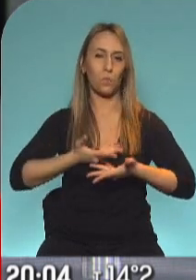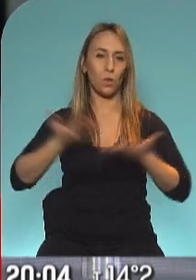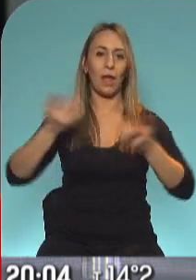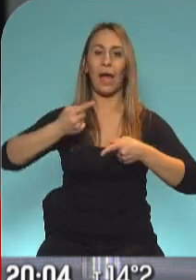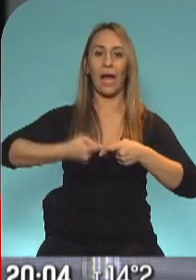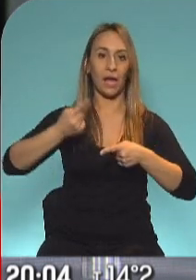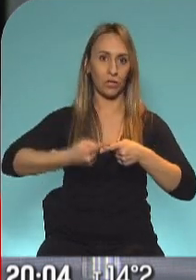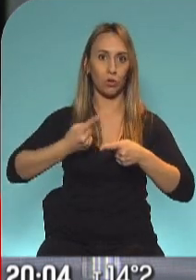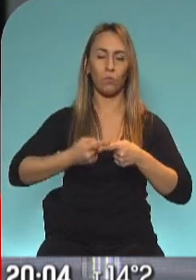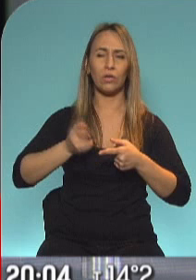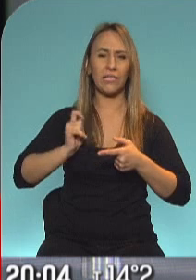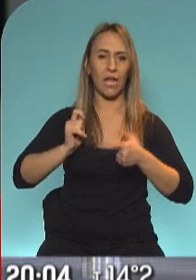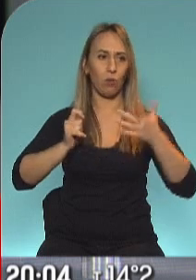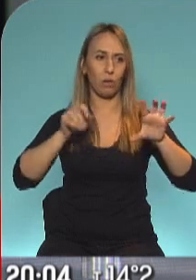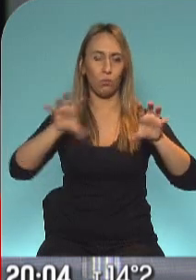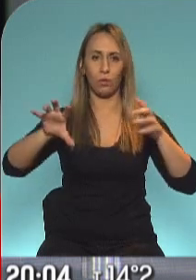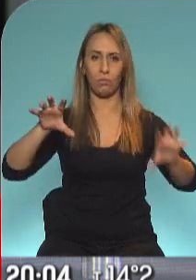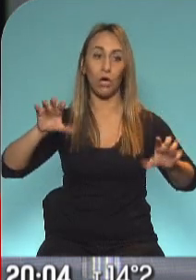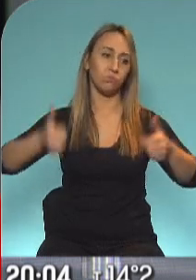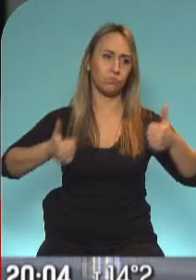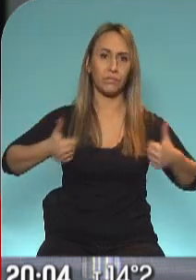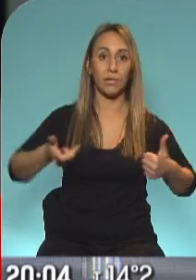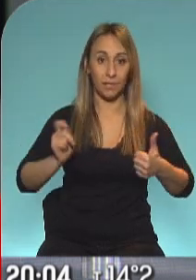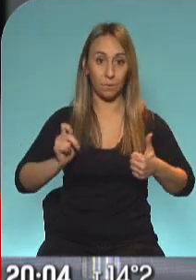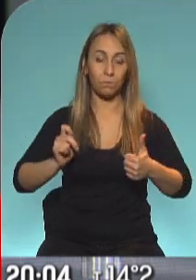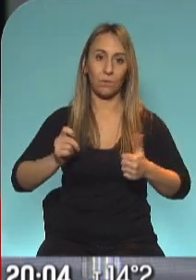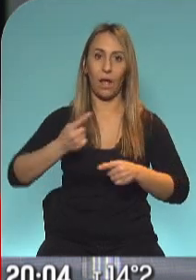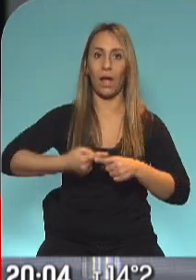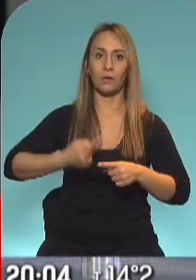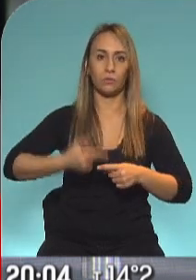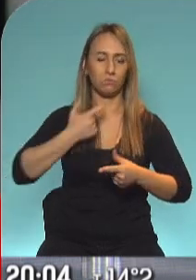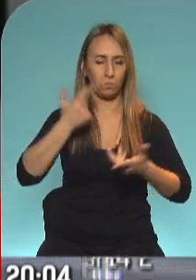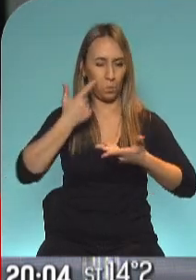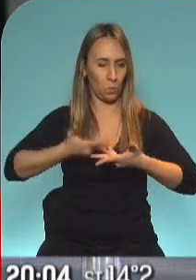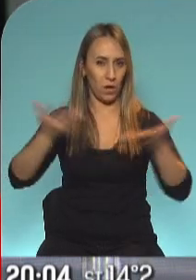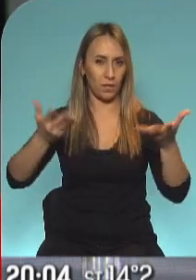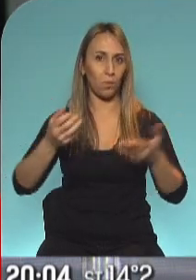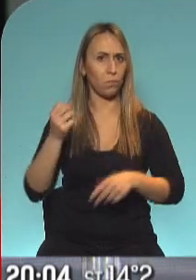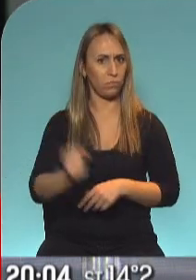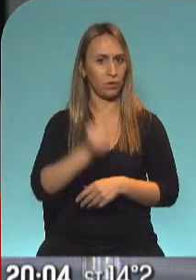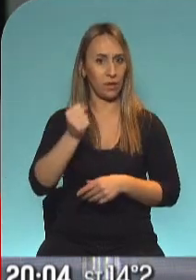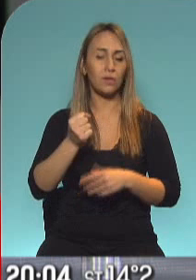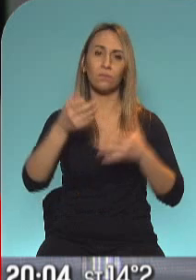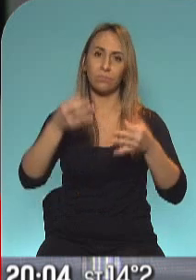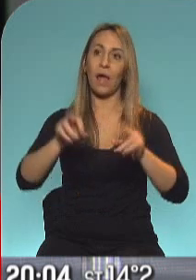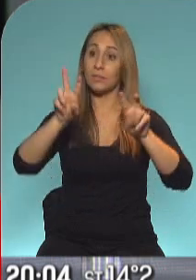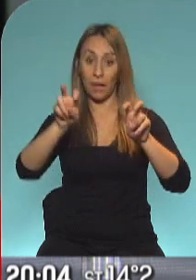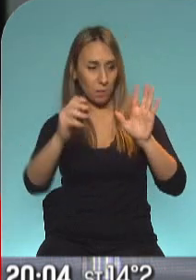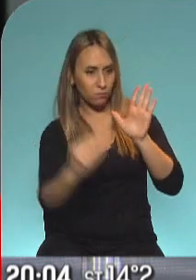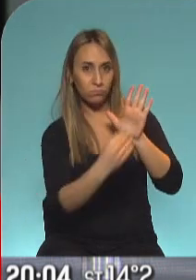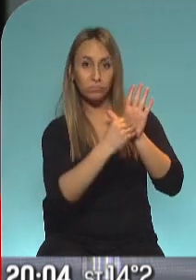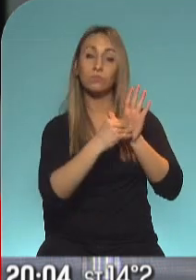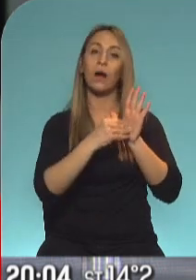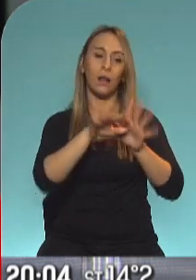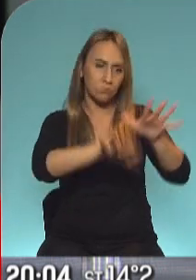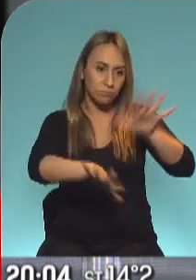mucho las presencias, quienes estuvieron allí, se le quiso dar una impronta a este acto con un tema claramente de agenda post-pandemia. Si bien